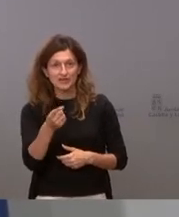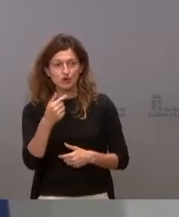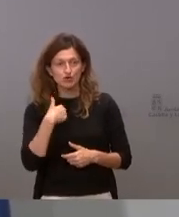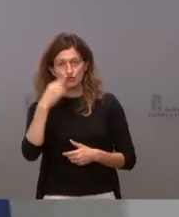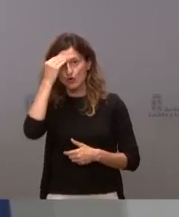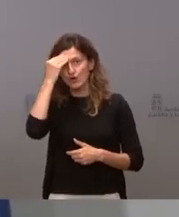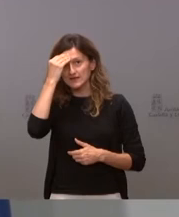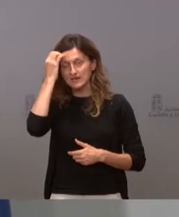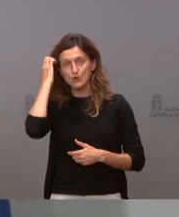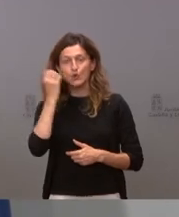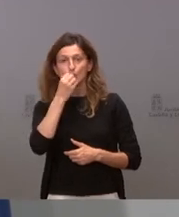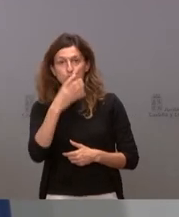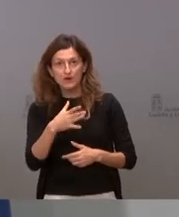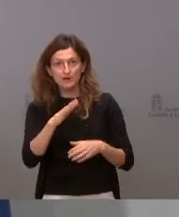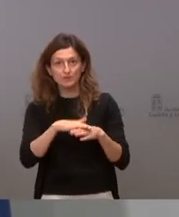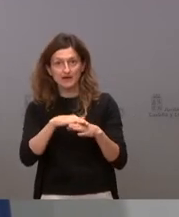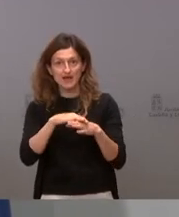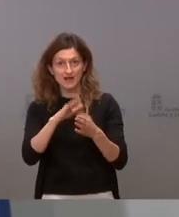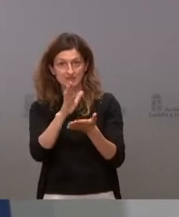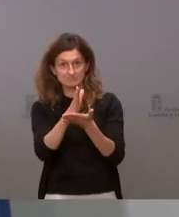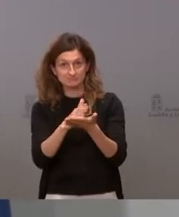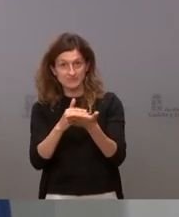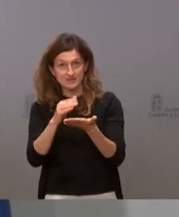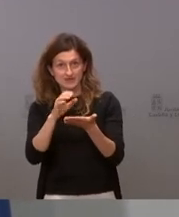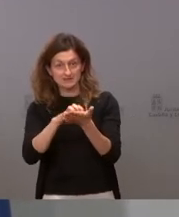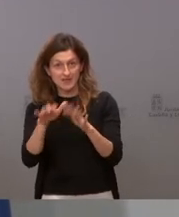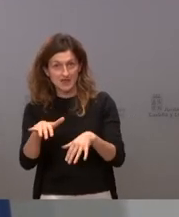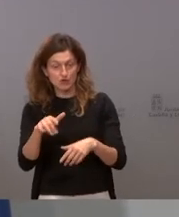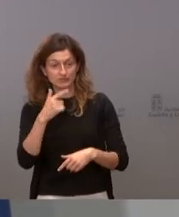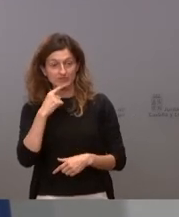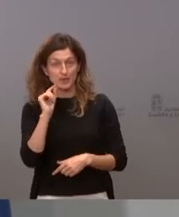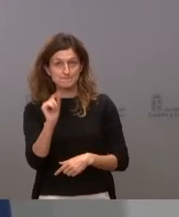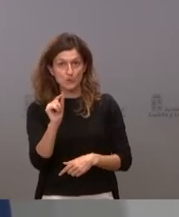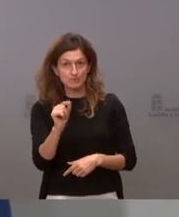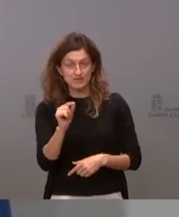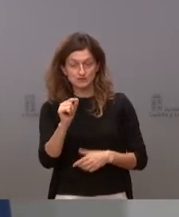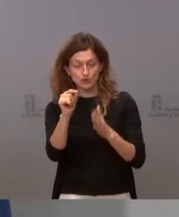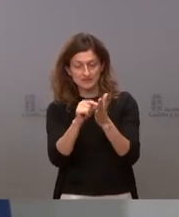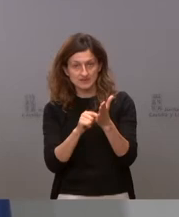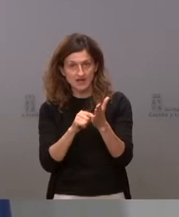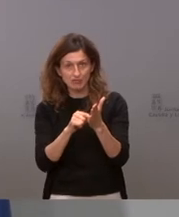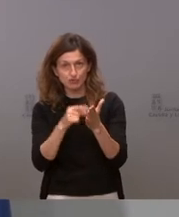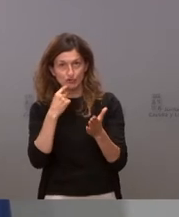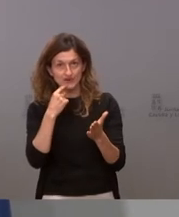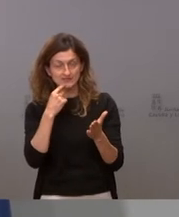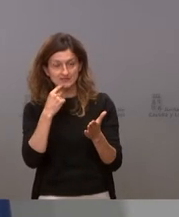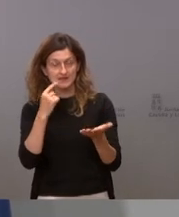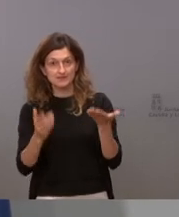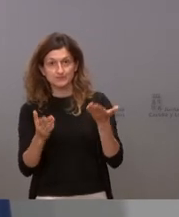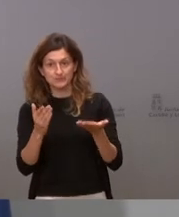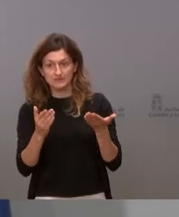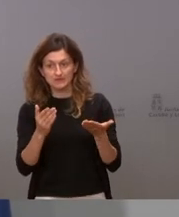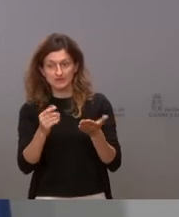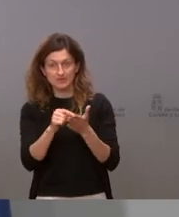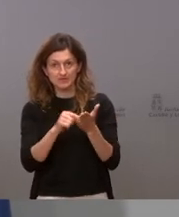creo que es bueno para la comunidad y que ya lo habíamos dicho que en este momento los indicadores de incidencia no se correlacionan con los